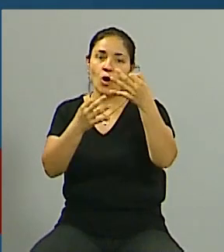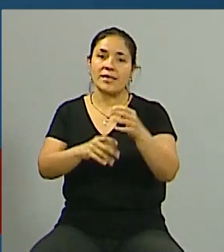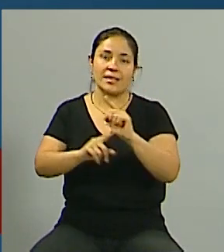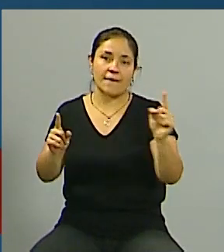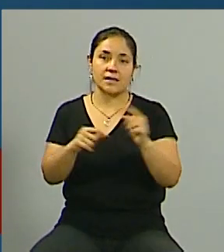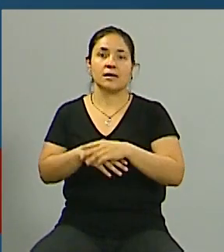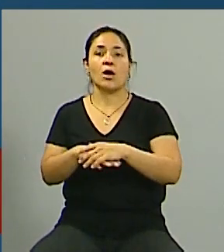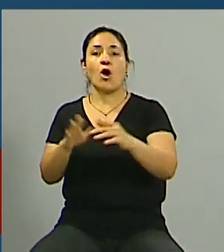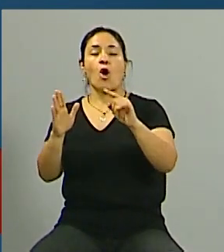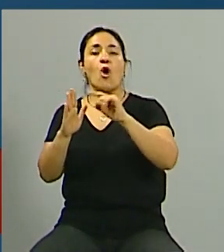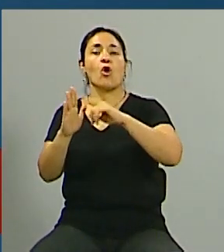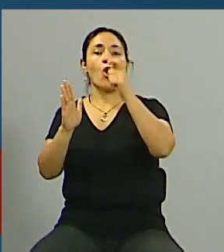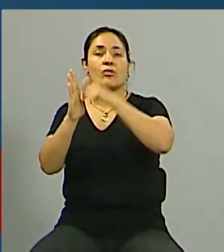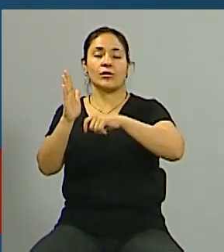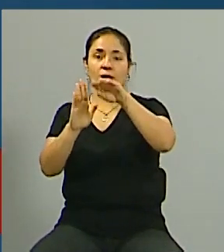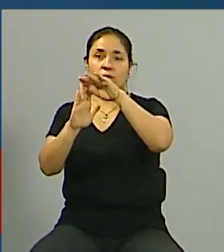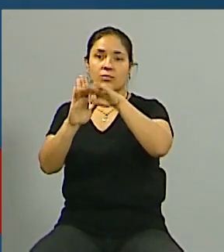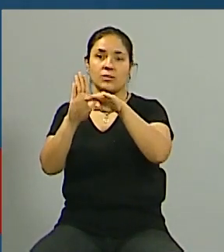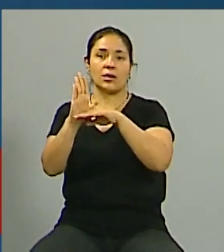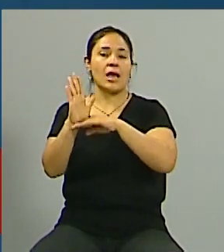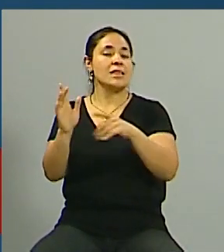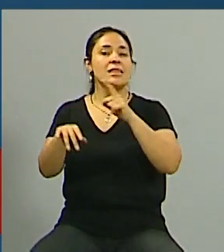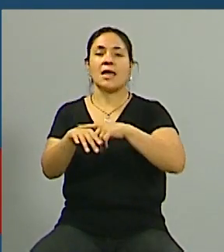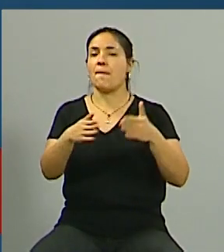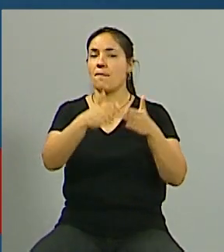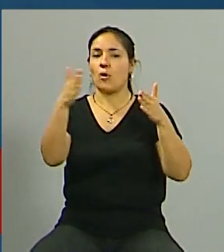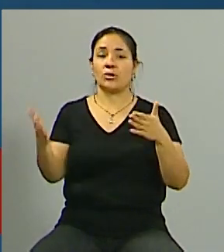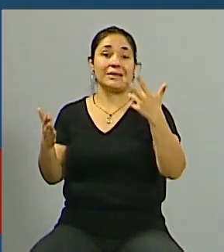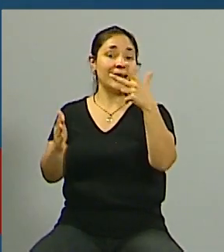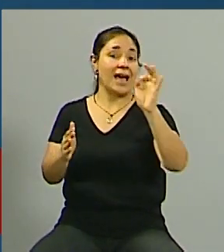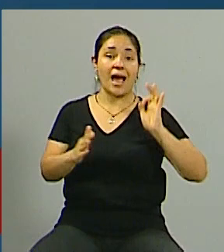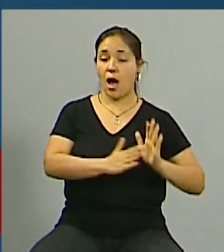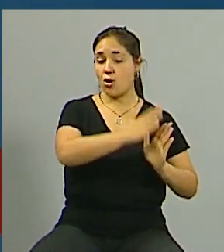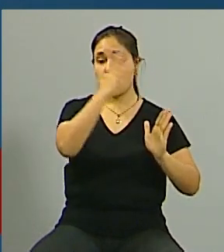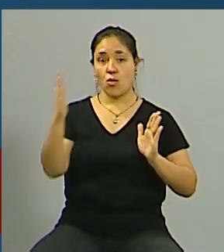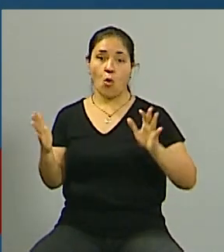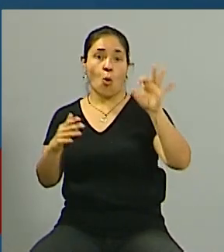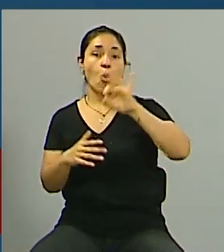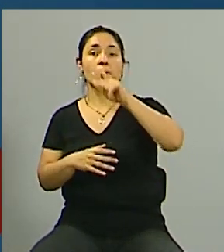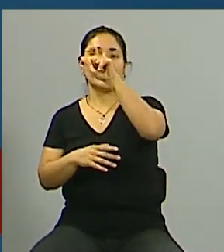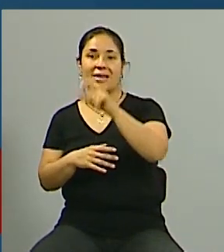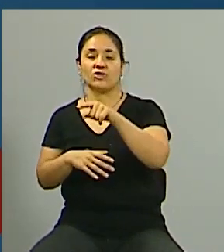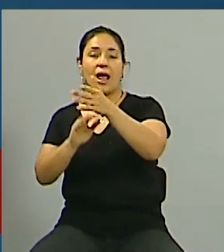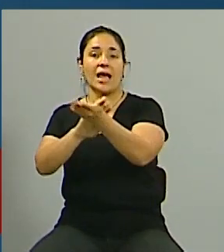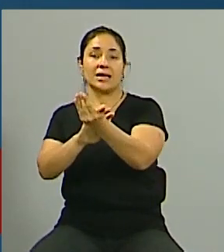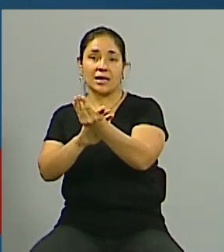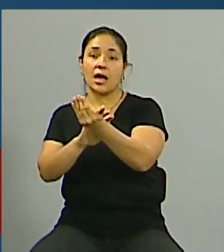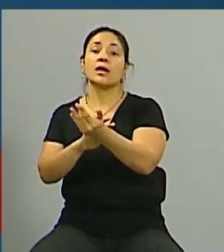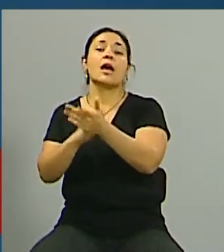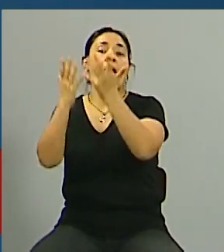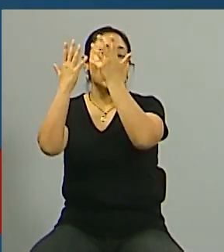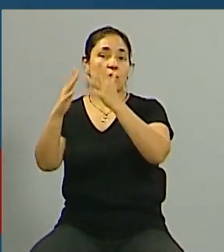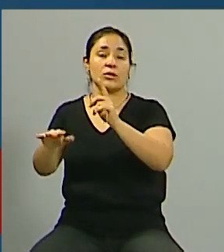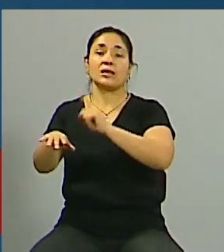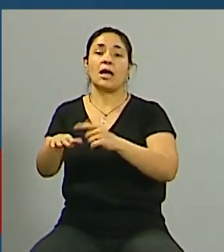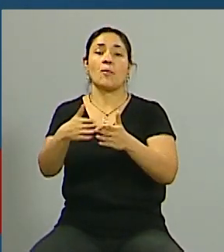contrato se tiene que cumplir en términos para ambas partes sea de tres años o en caso de que el inquilino renuncie al plazo